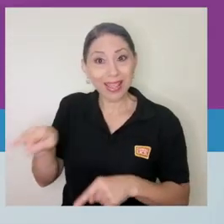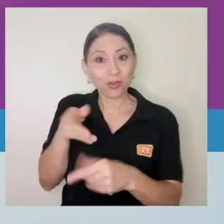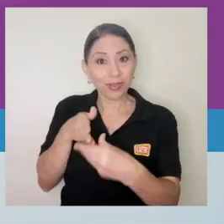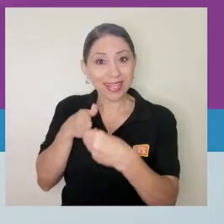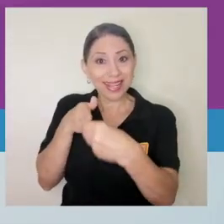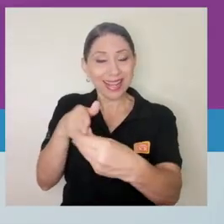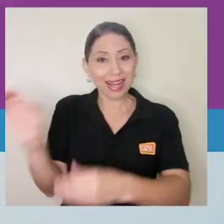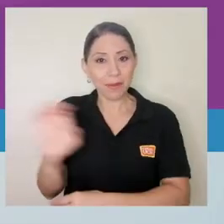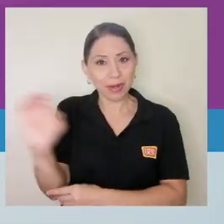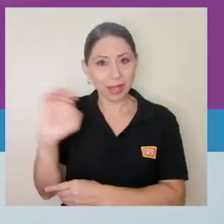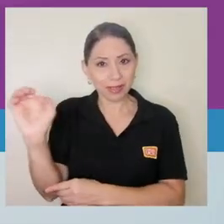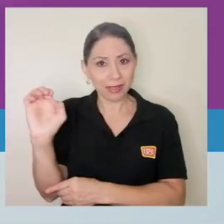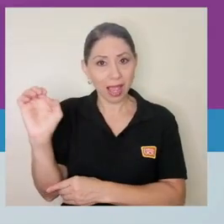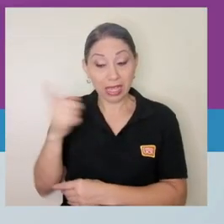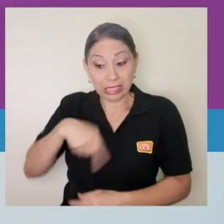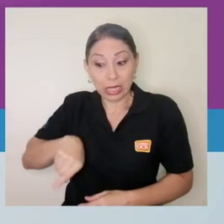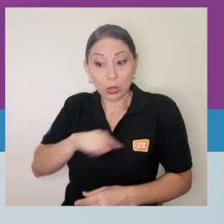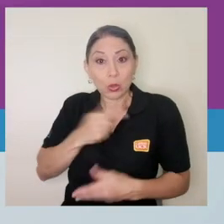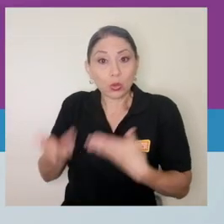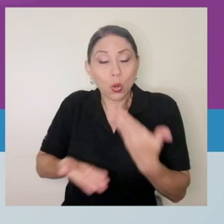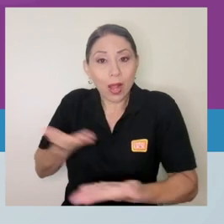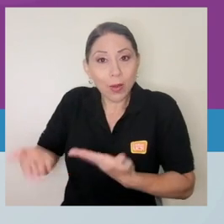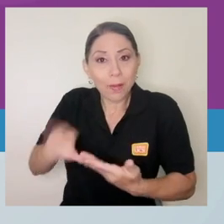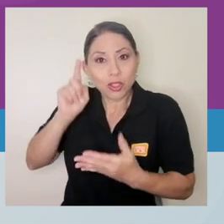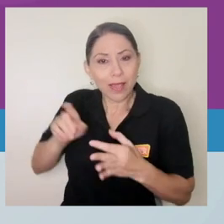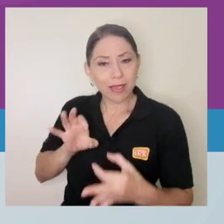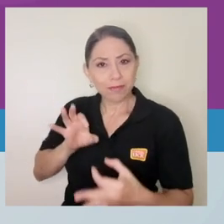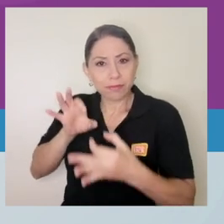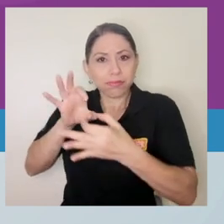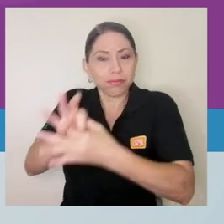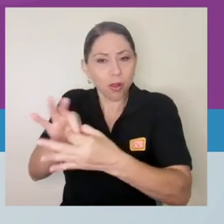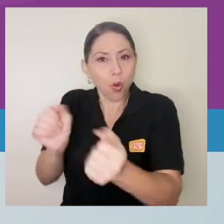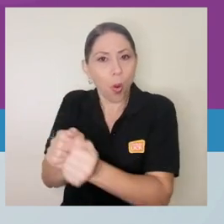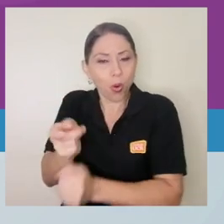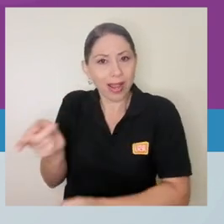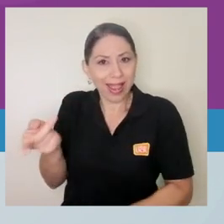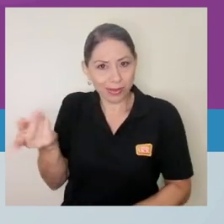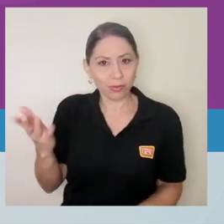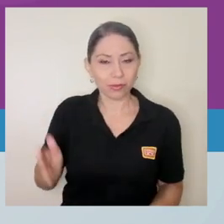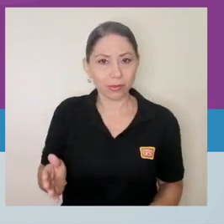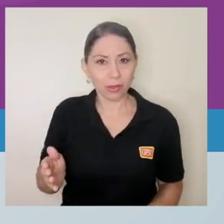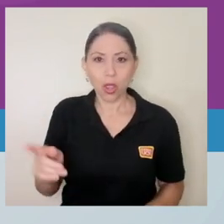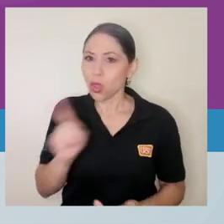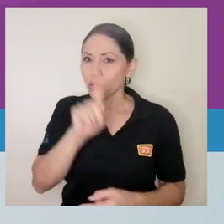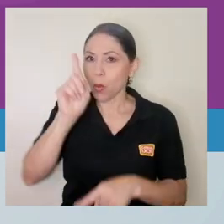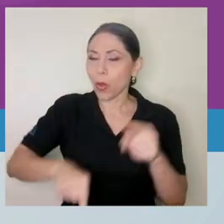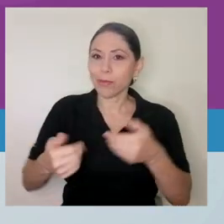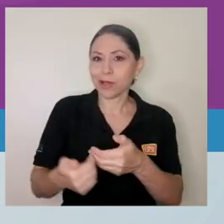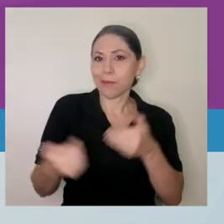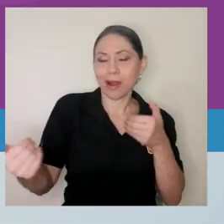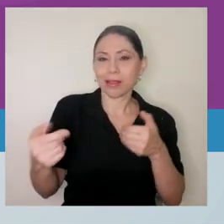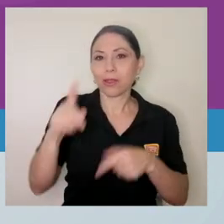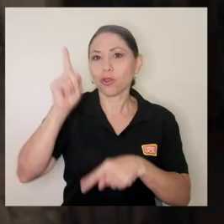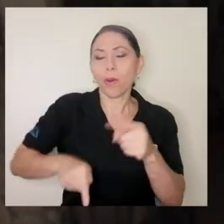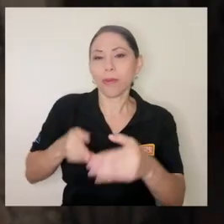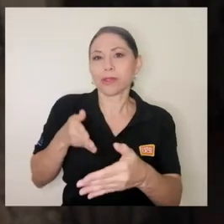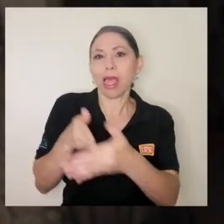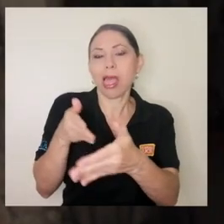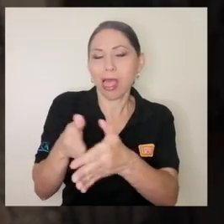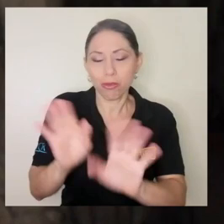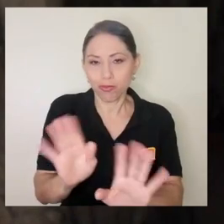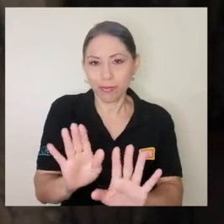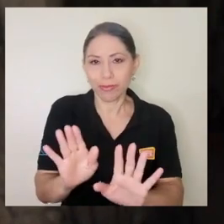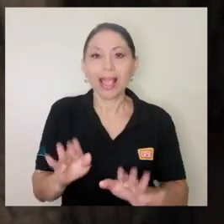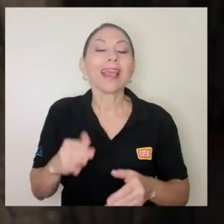y la idea de cualquier colaboración es en línea con esa línea no apartarnos ni hacer más ruido a